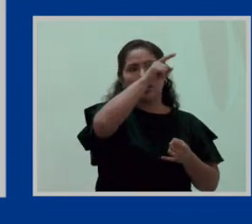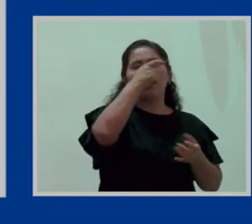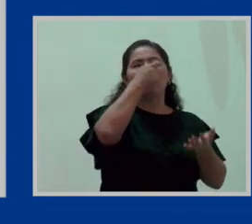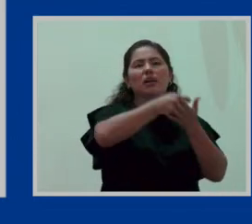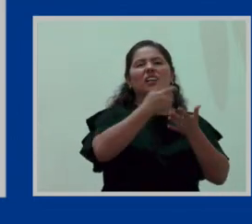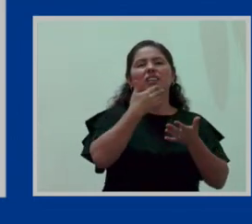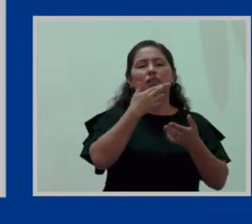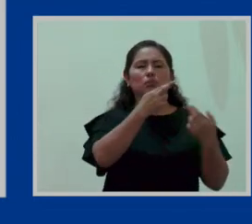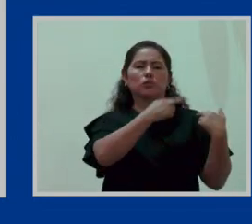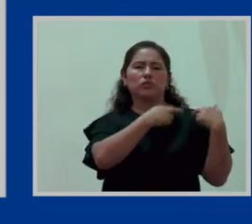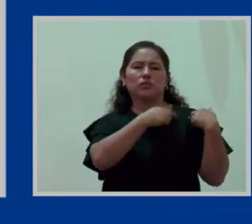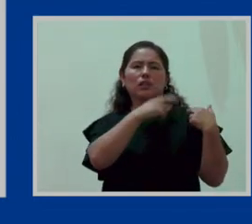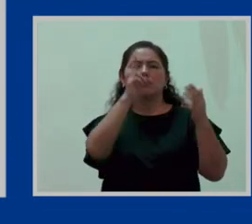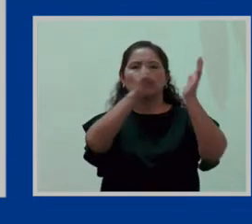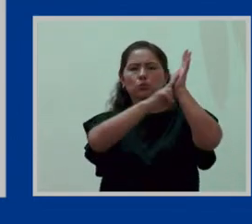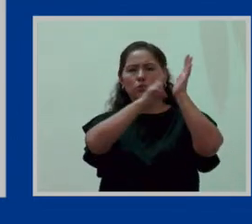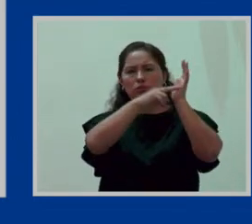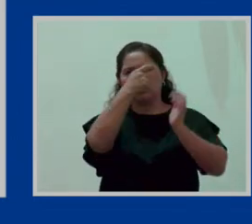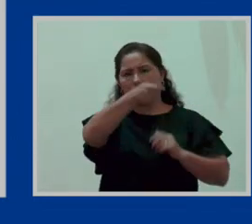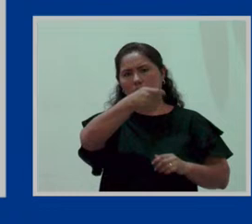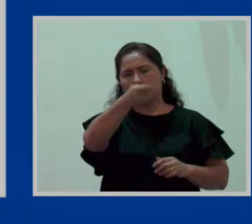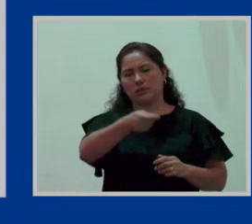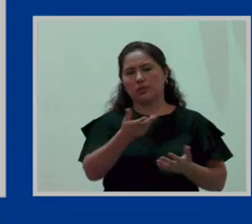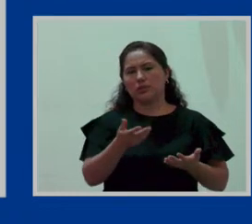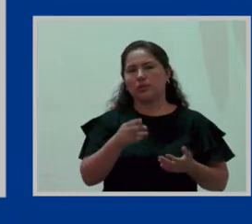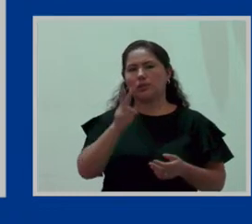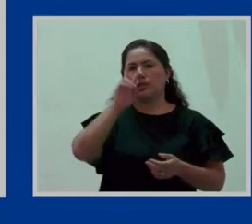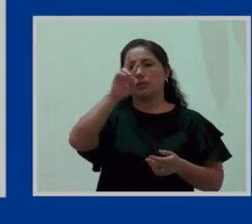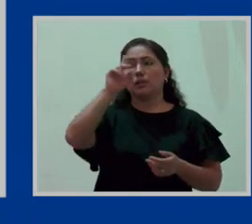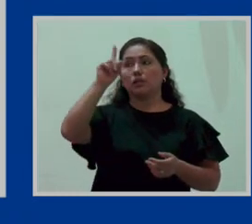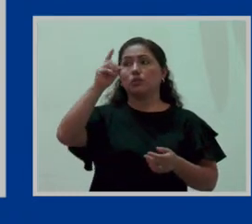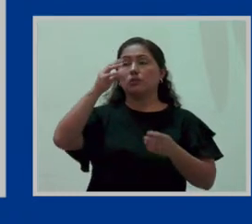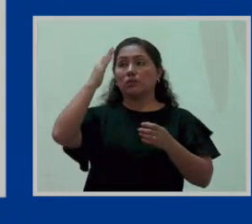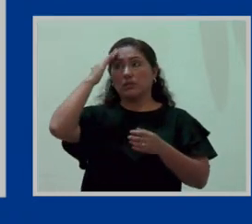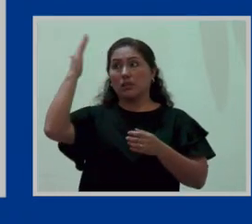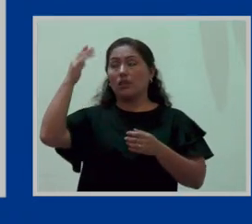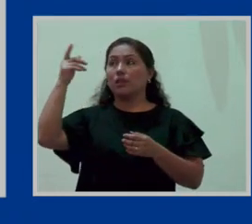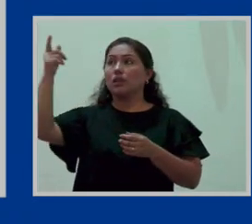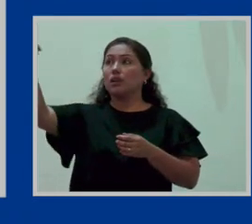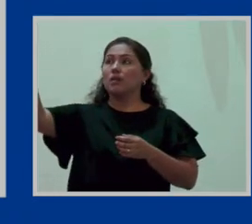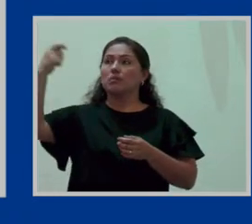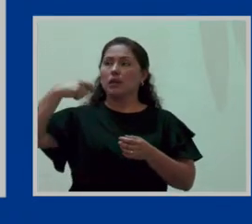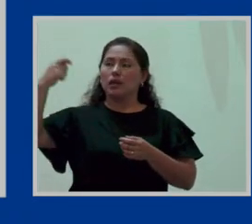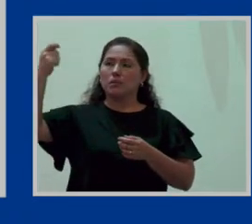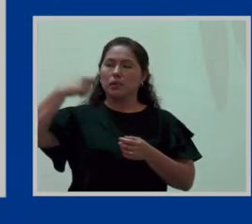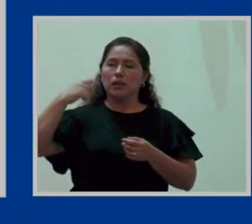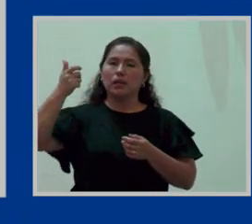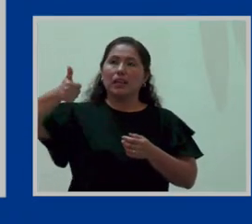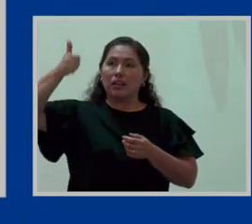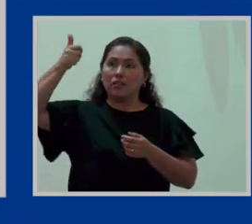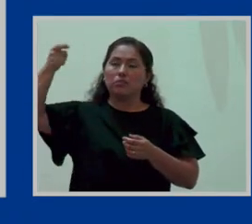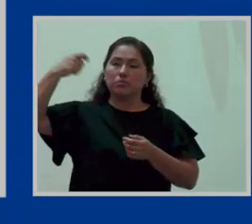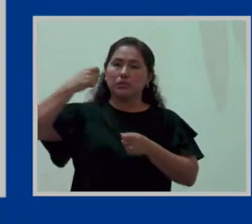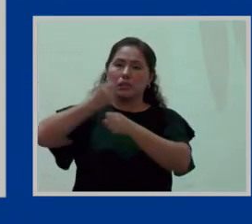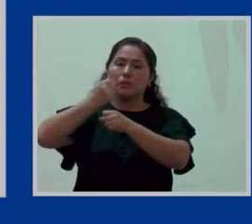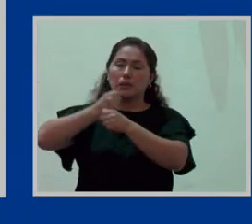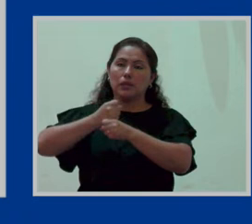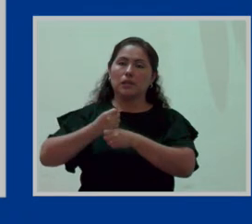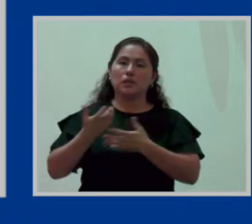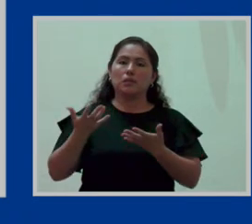similitud con la diferencia que aquí son 21 días que cubre el empleador, no 20. Bien, esto hay que tener en cuenta porque